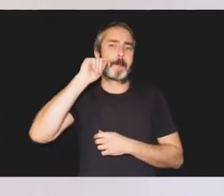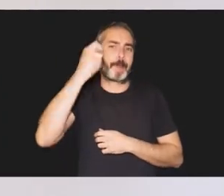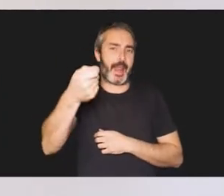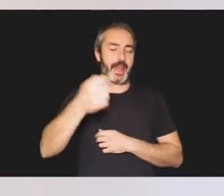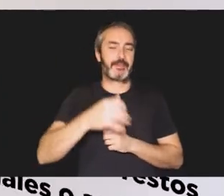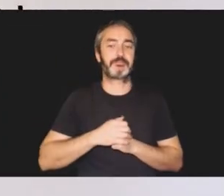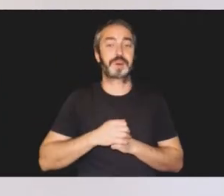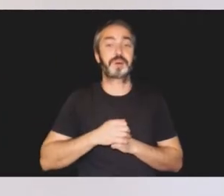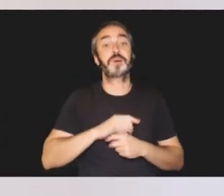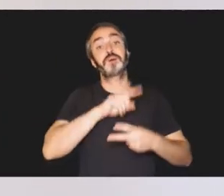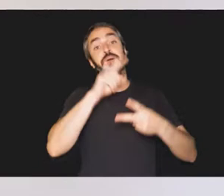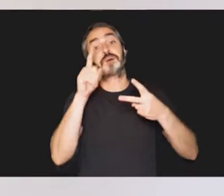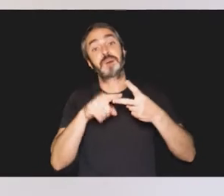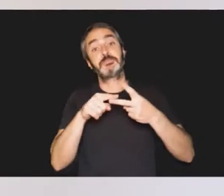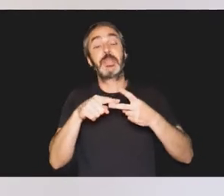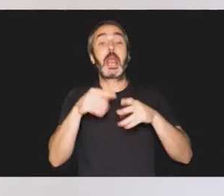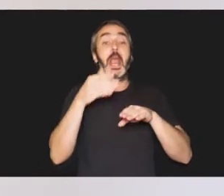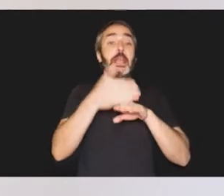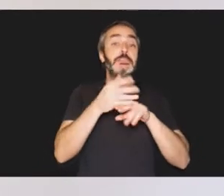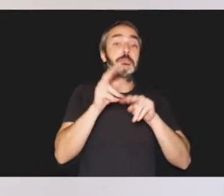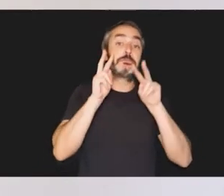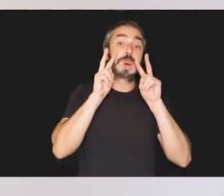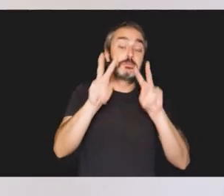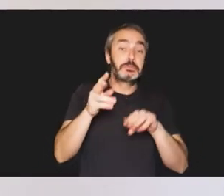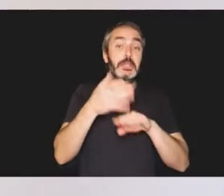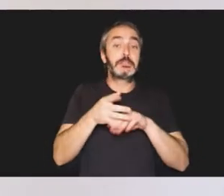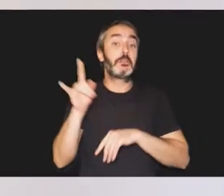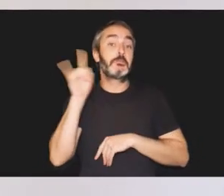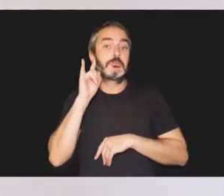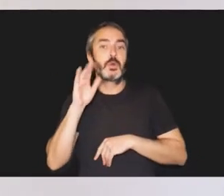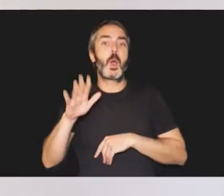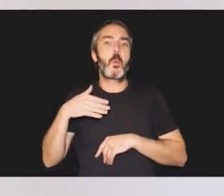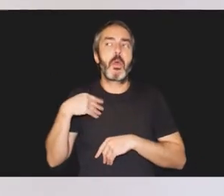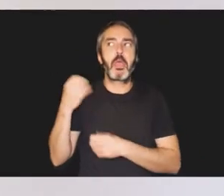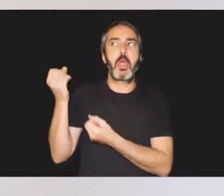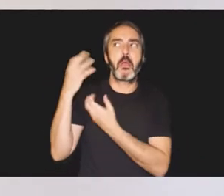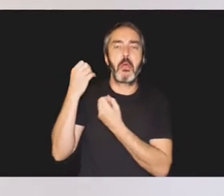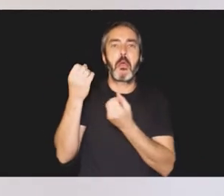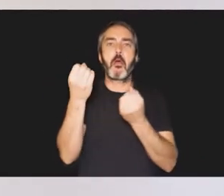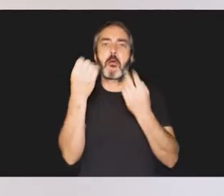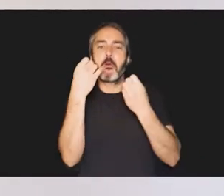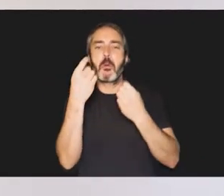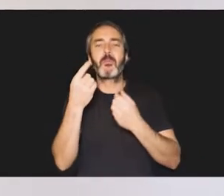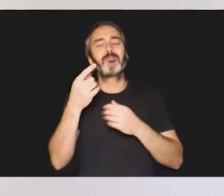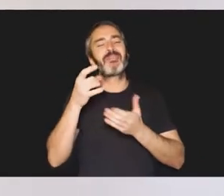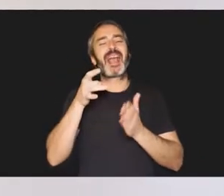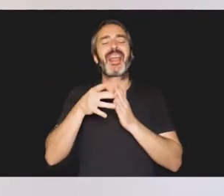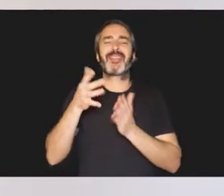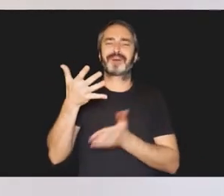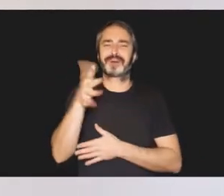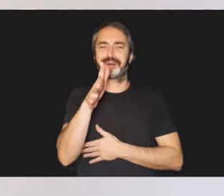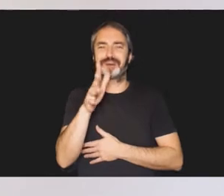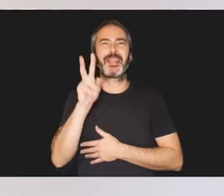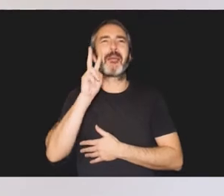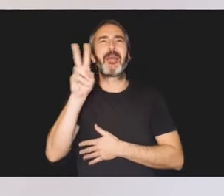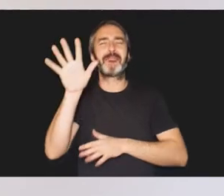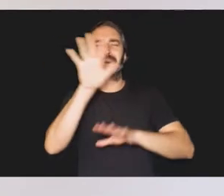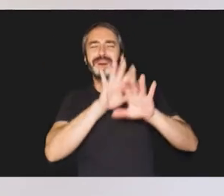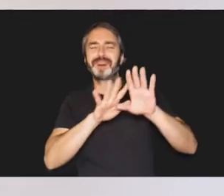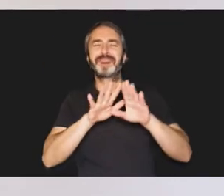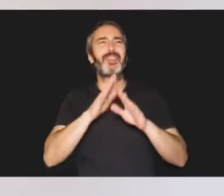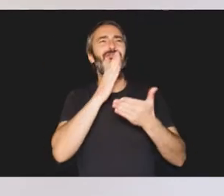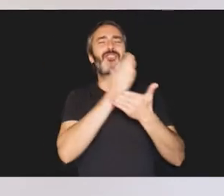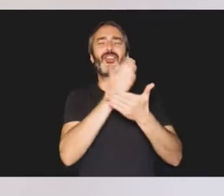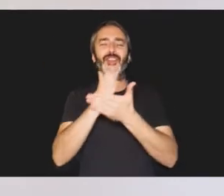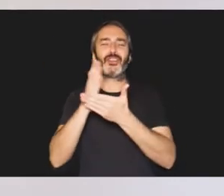piel. Si existen restos de visión o de audición, las entradas pueden ser de baja calidad, con sonidos molestos, visiones borrosas